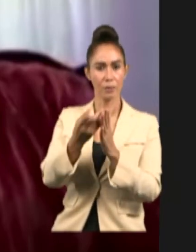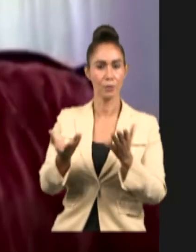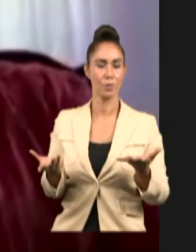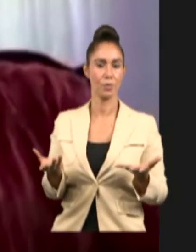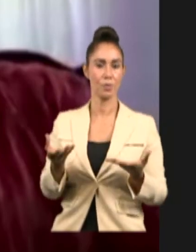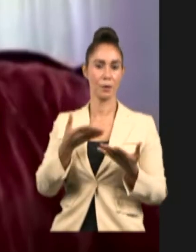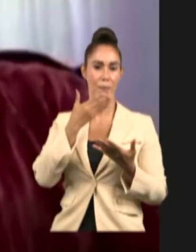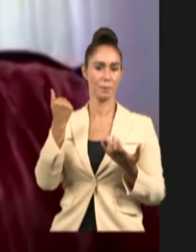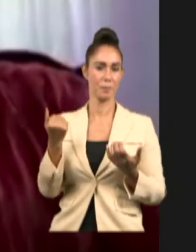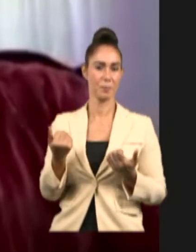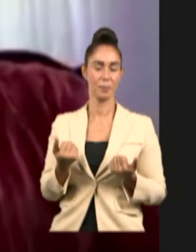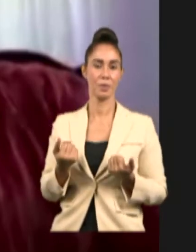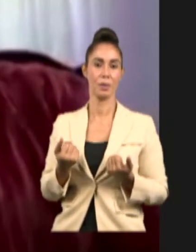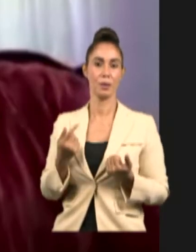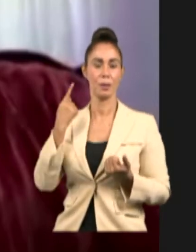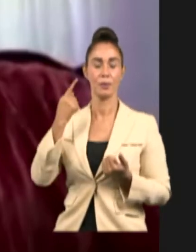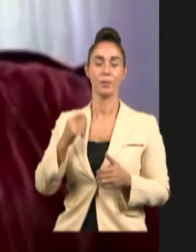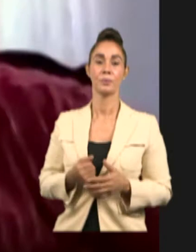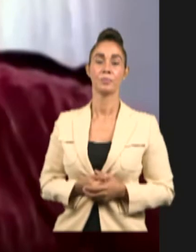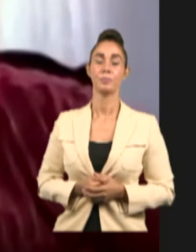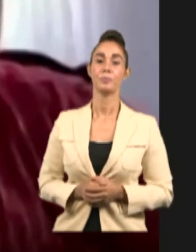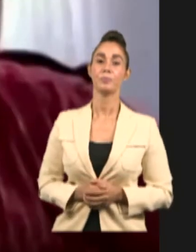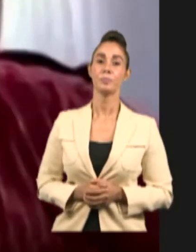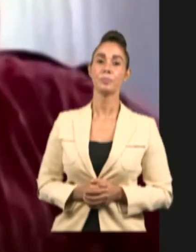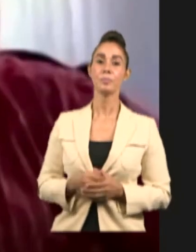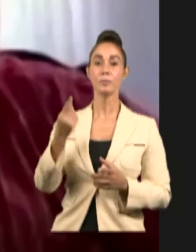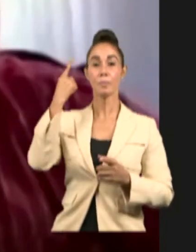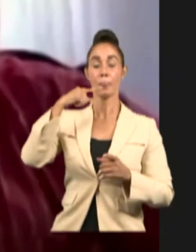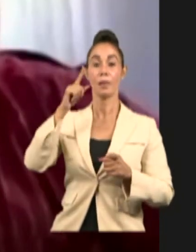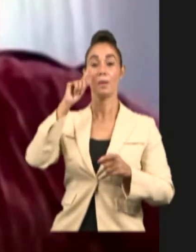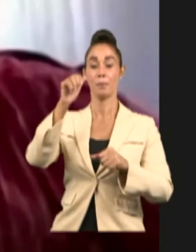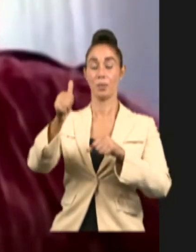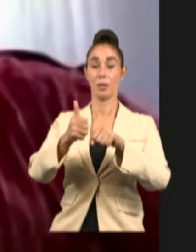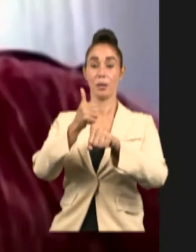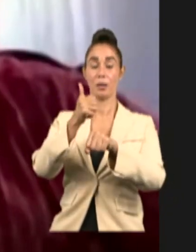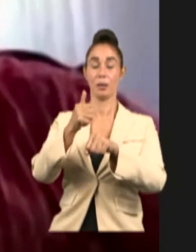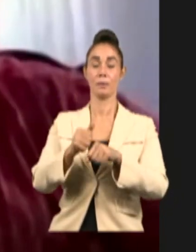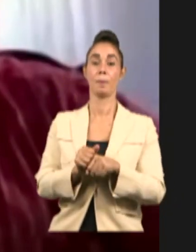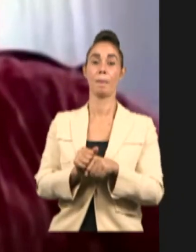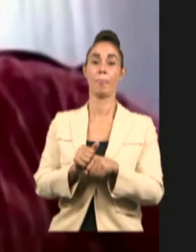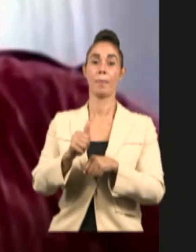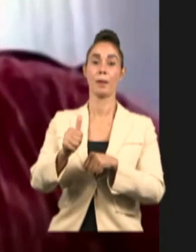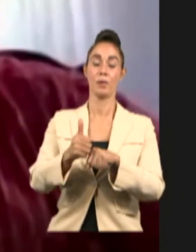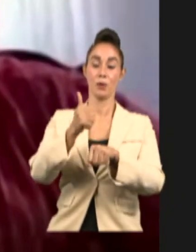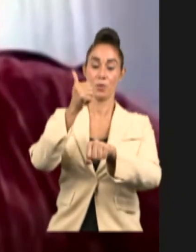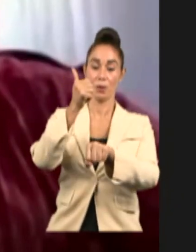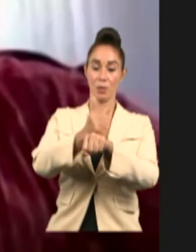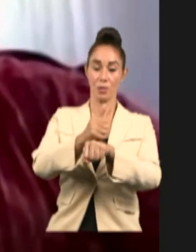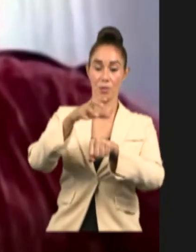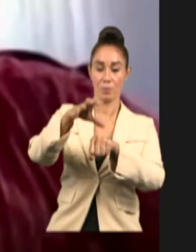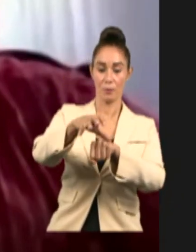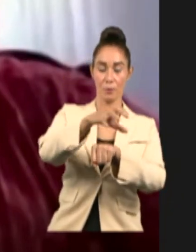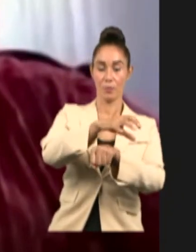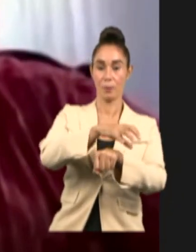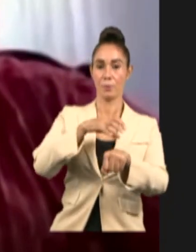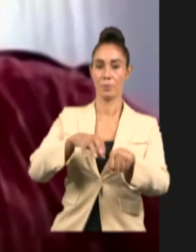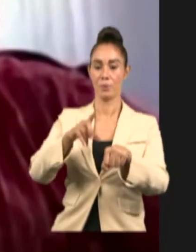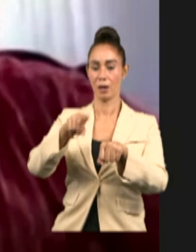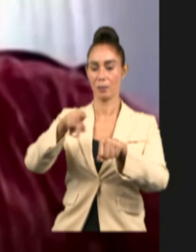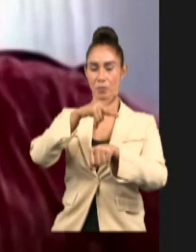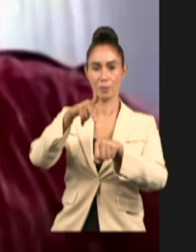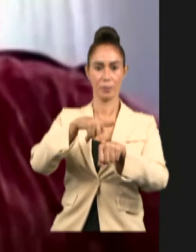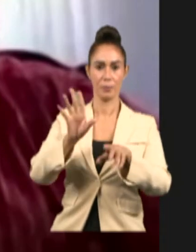en este sentido para así poder implementar en parte del territorio nacional si fuese necesario?